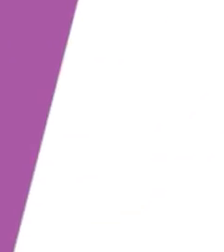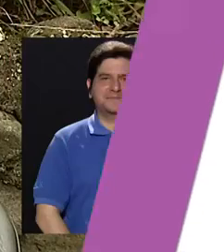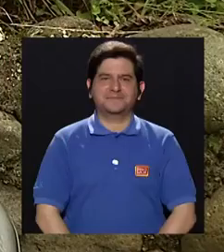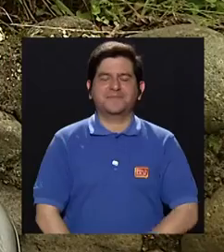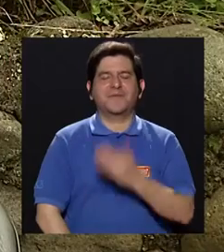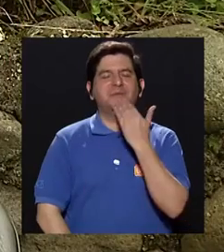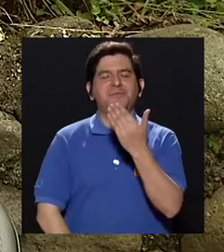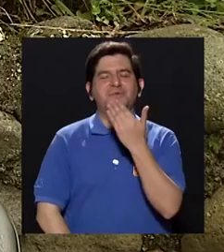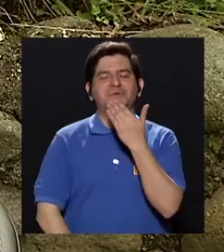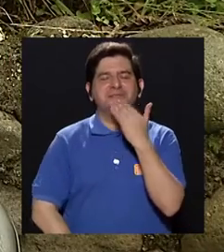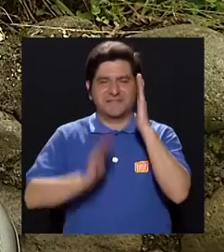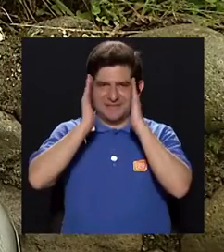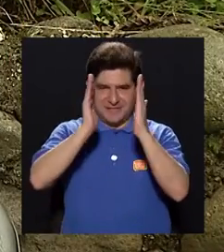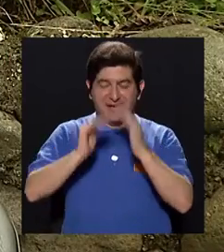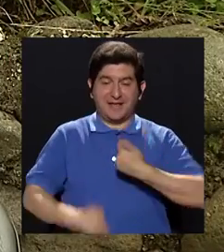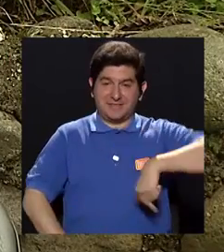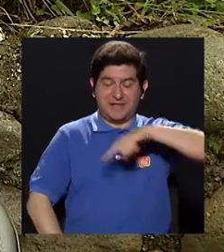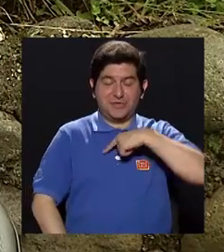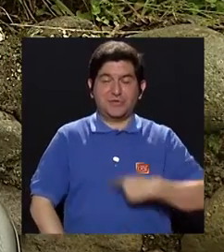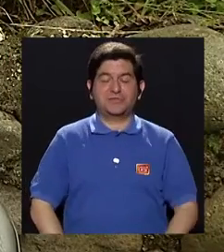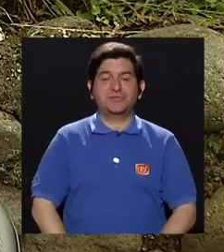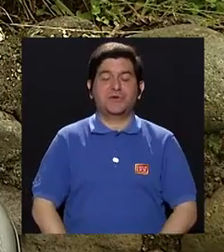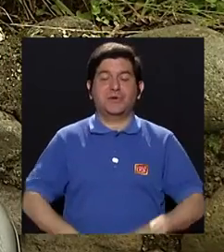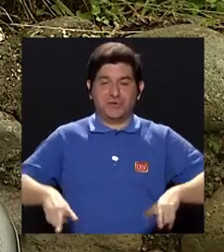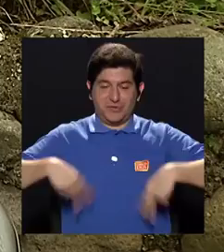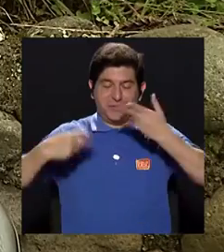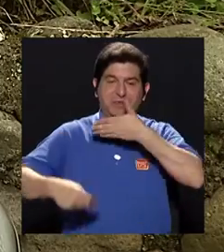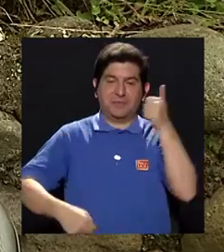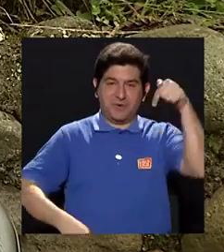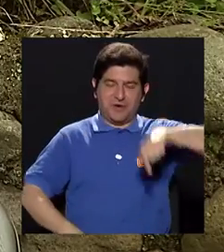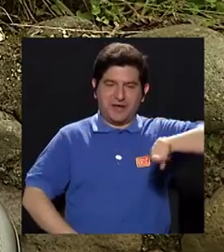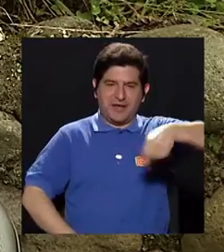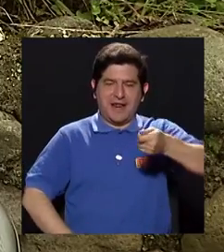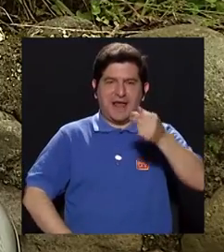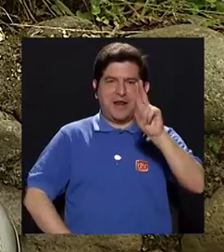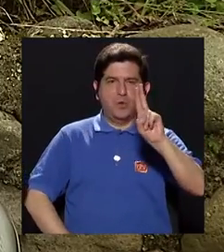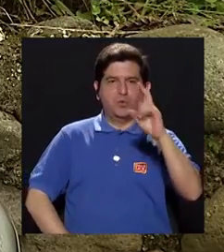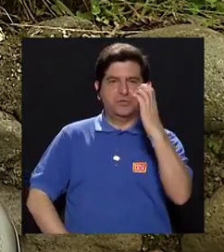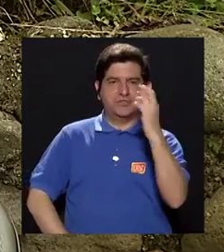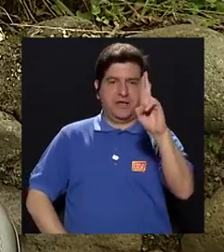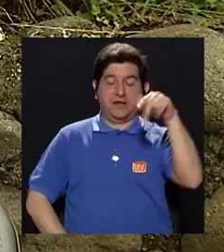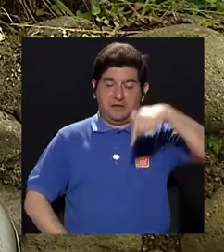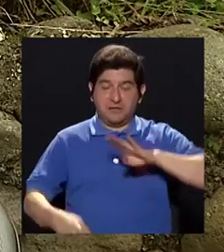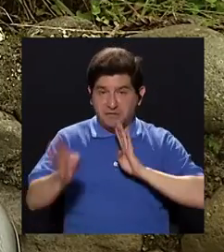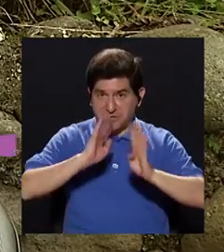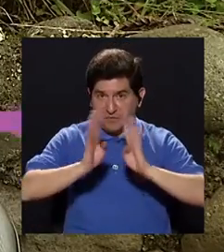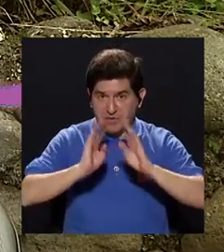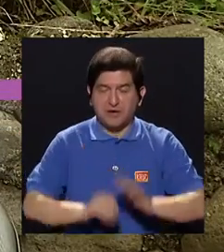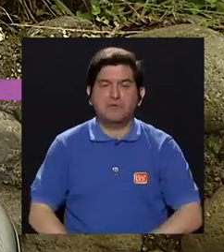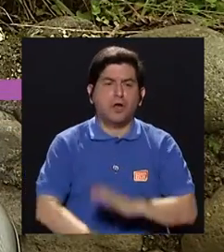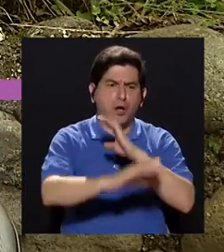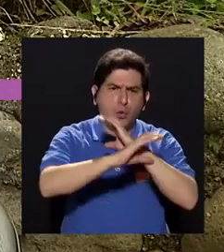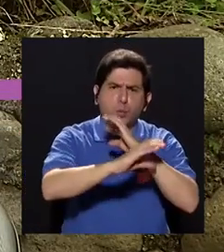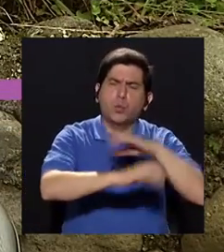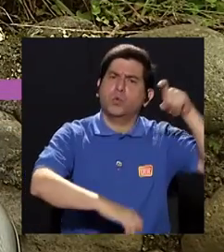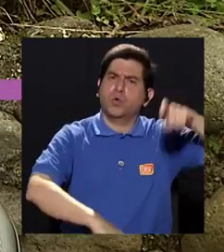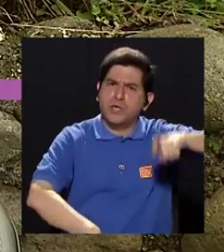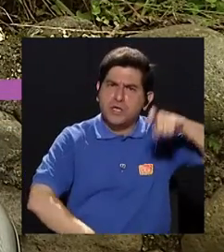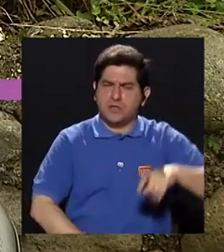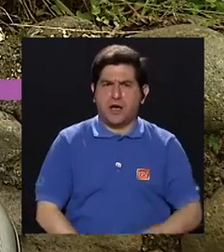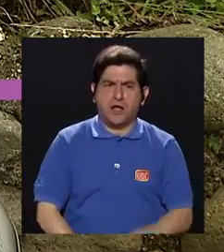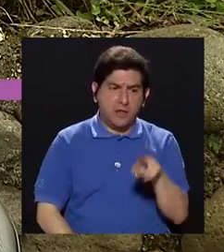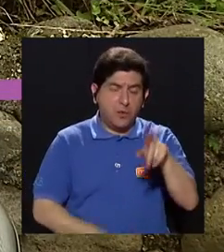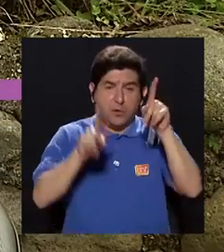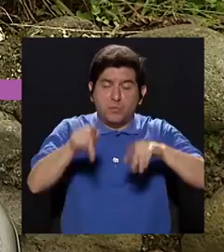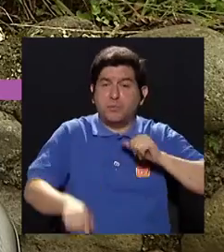Gracias por su sintonía. Somos Vivir Mejor aquí por su canal UCR y estamos conversando el día de hoy acerca del cuidado que hay que tener cuando se trata de